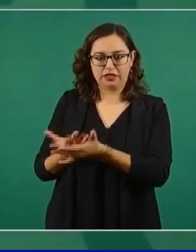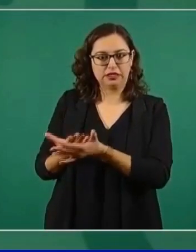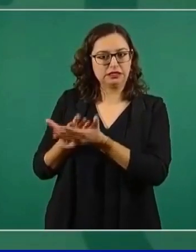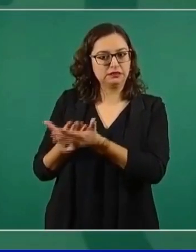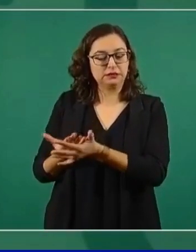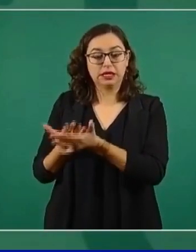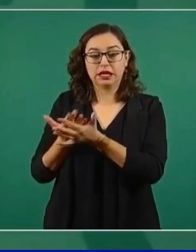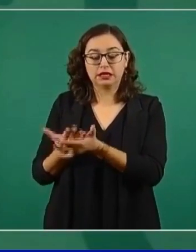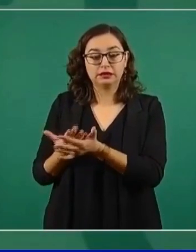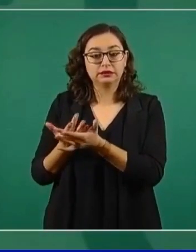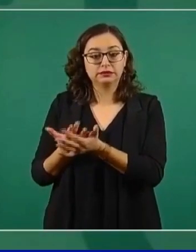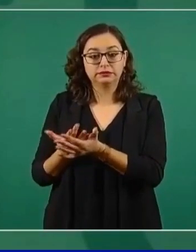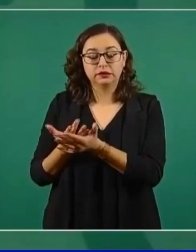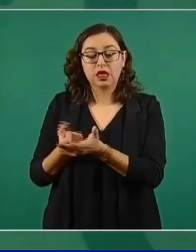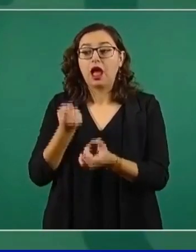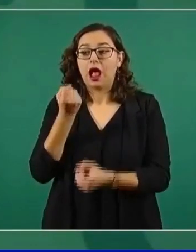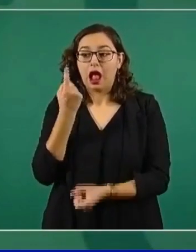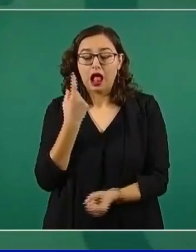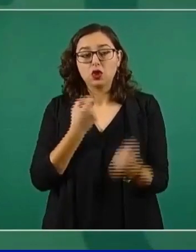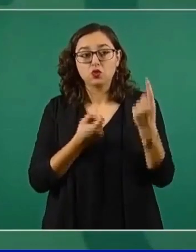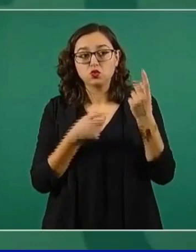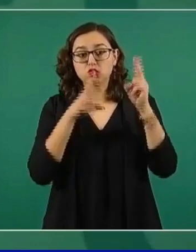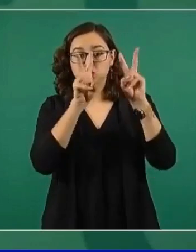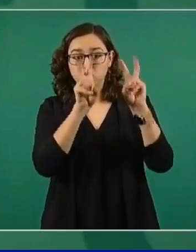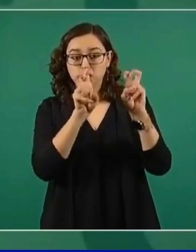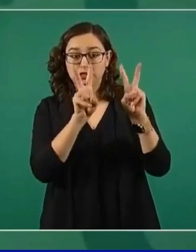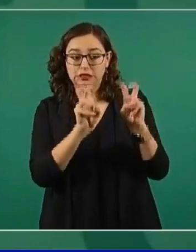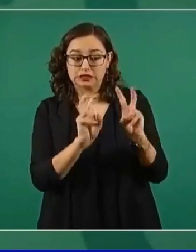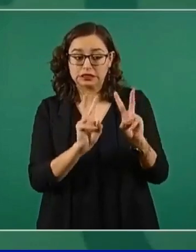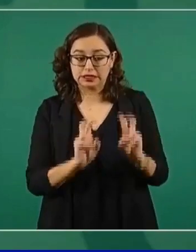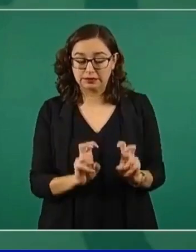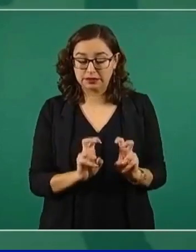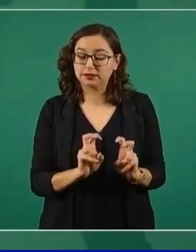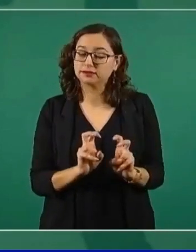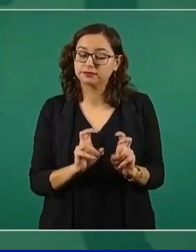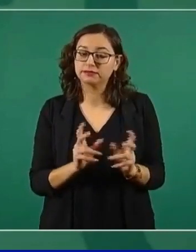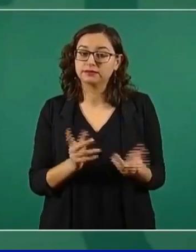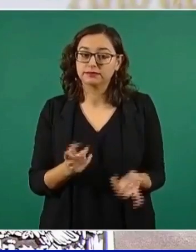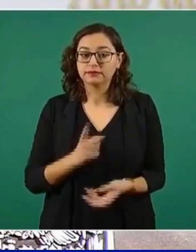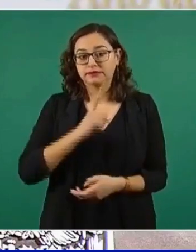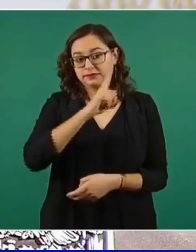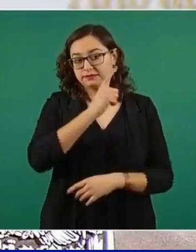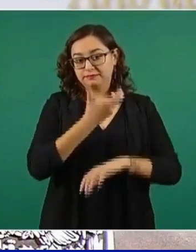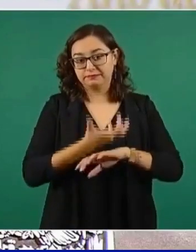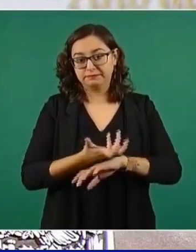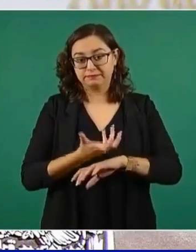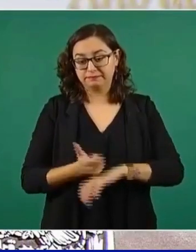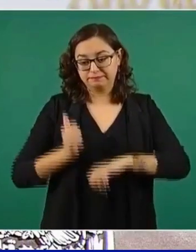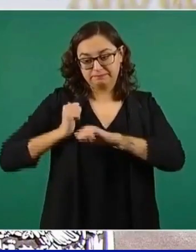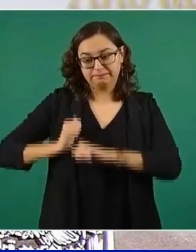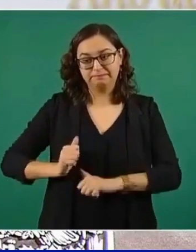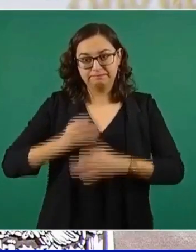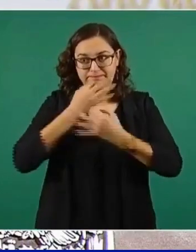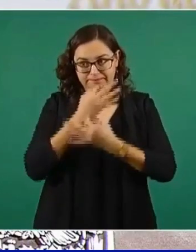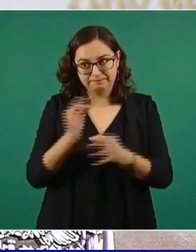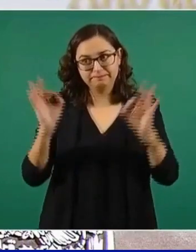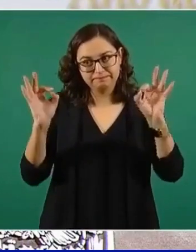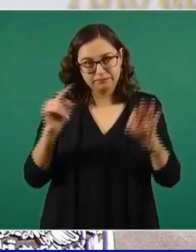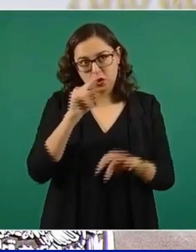van a ser seguramente las autoridades de Estados Unidos